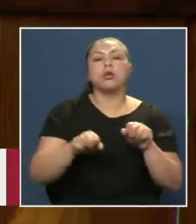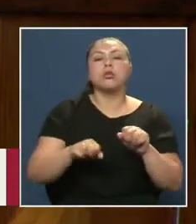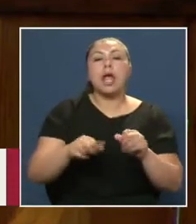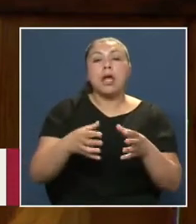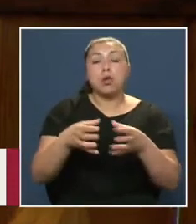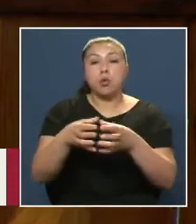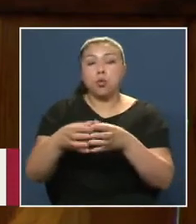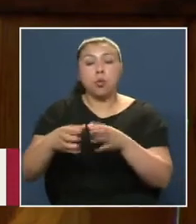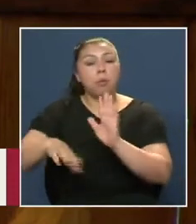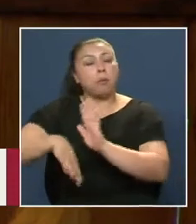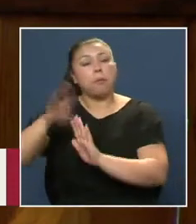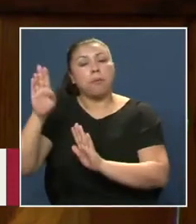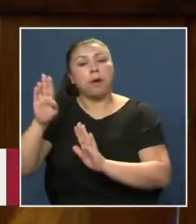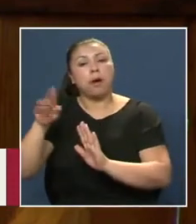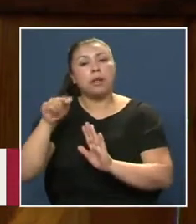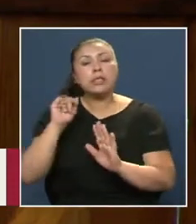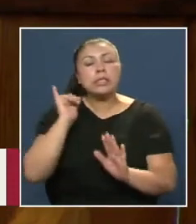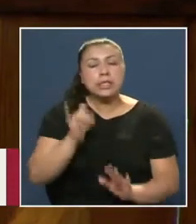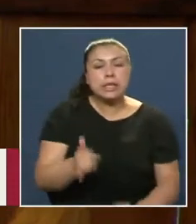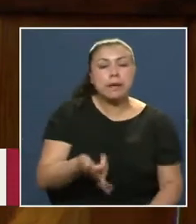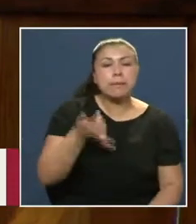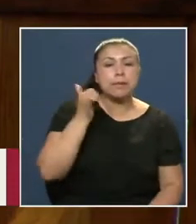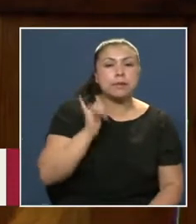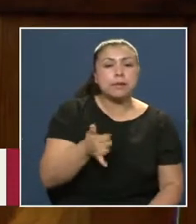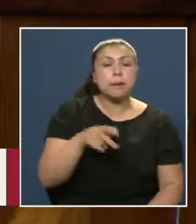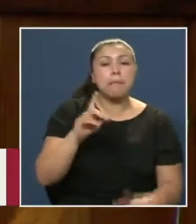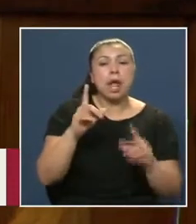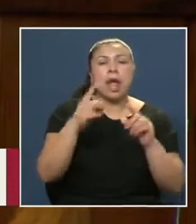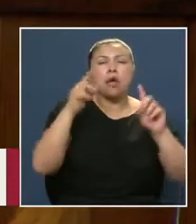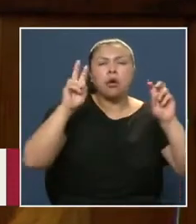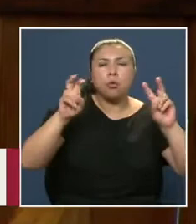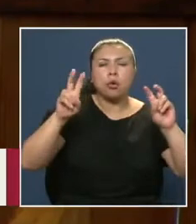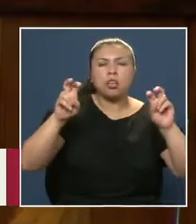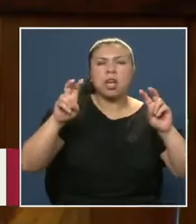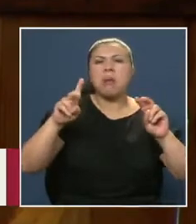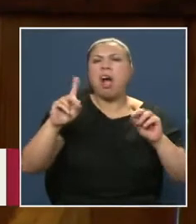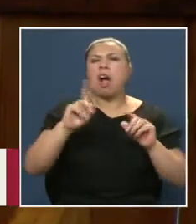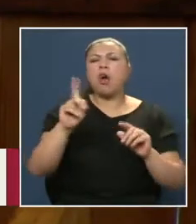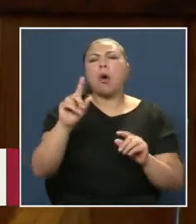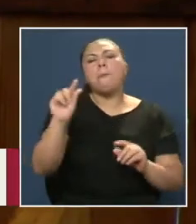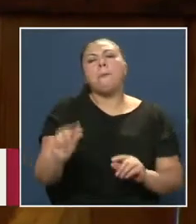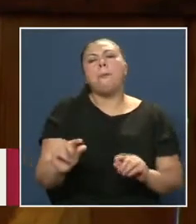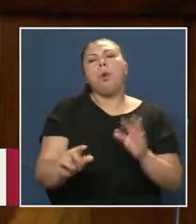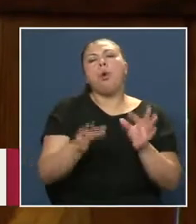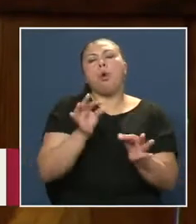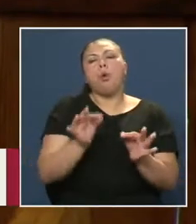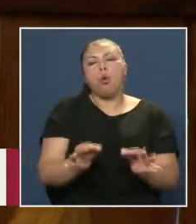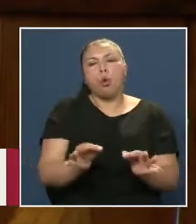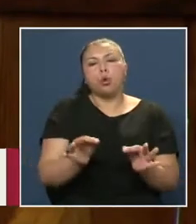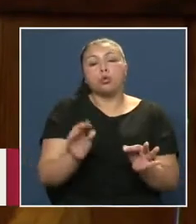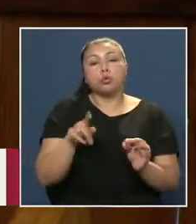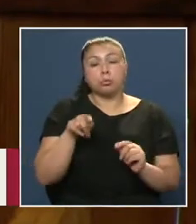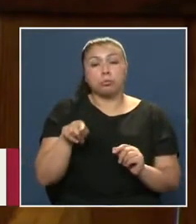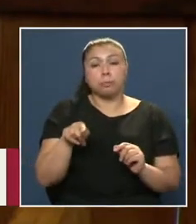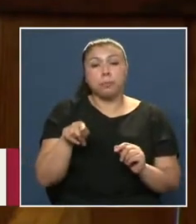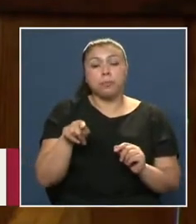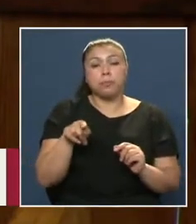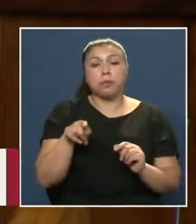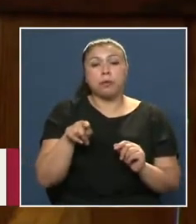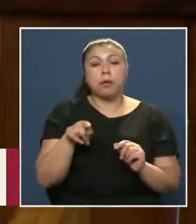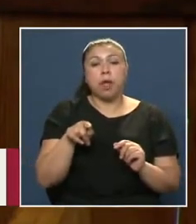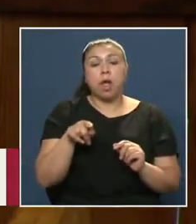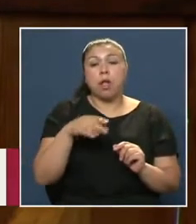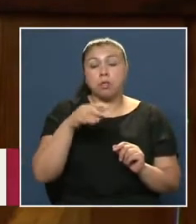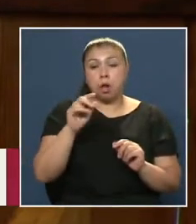Pero siempre Encarador Ante temas Que consideraba Injustos A través De una De sus